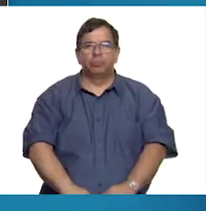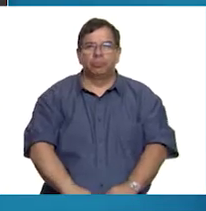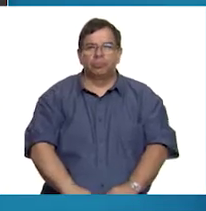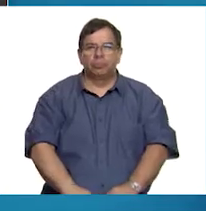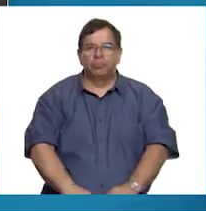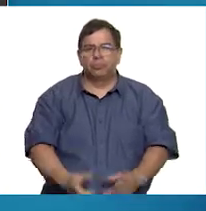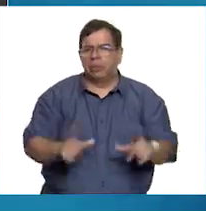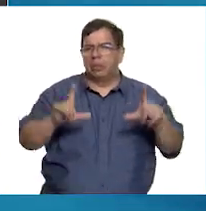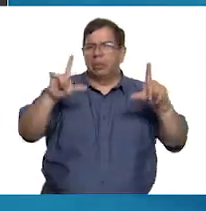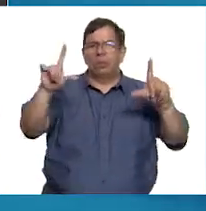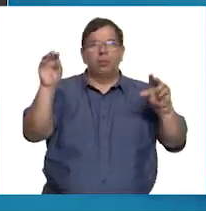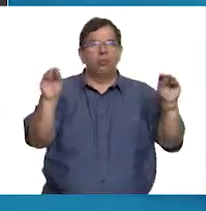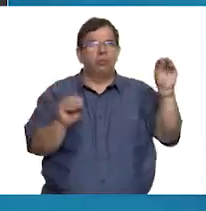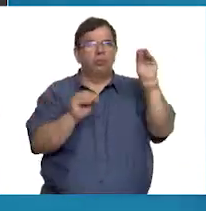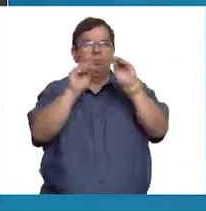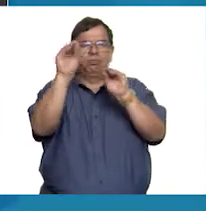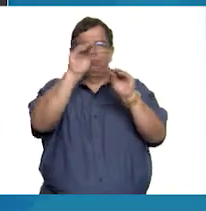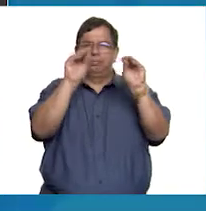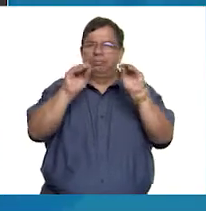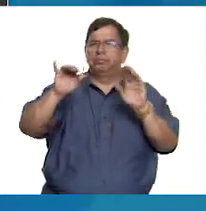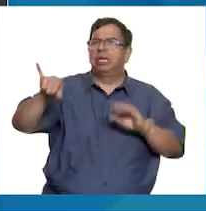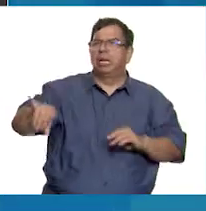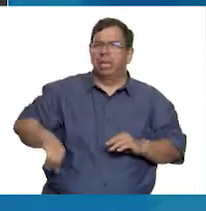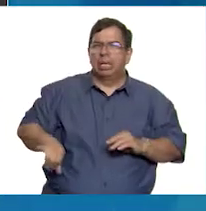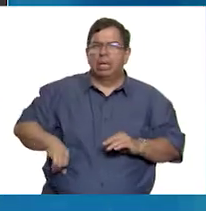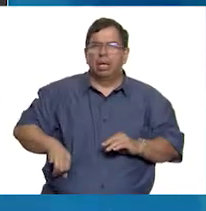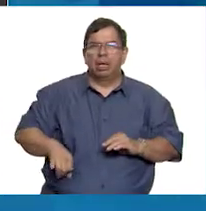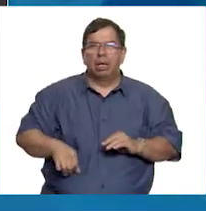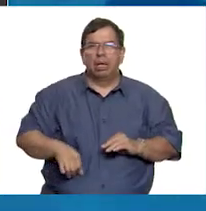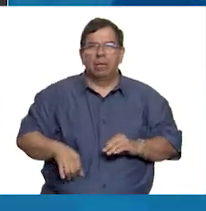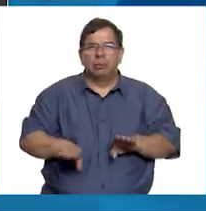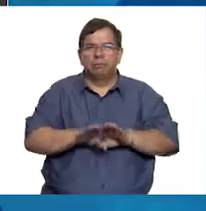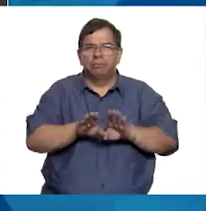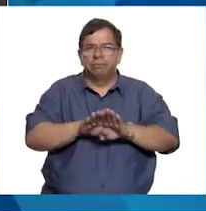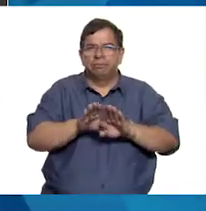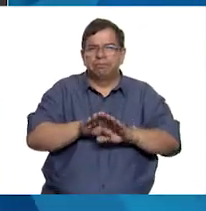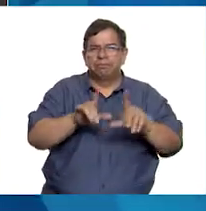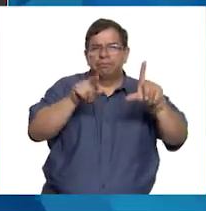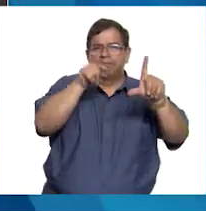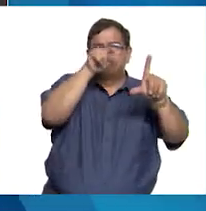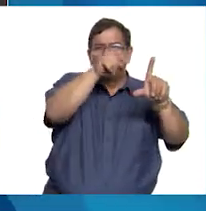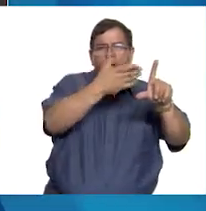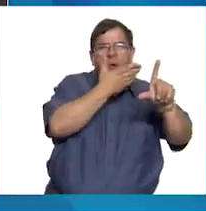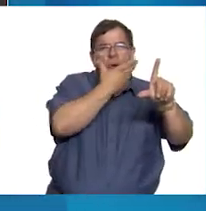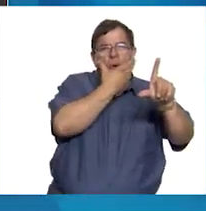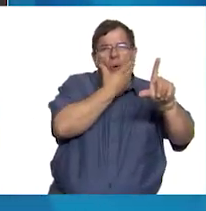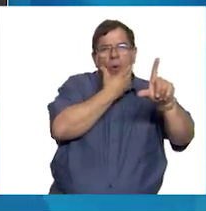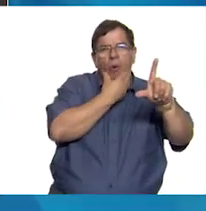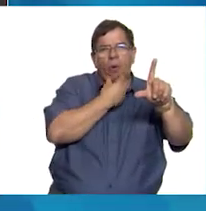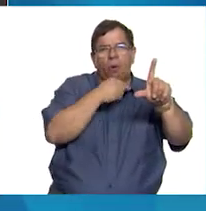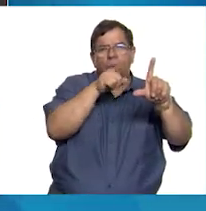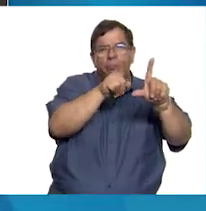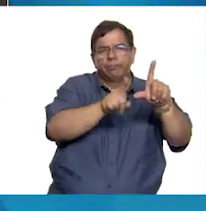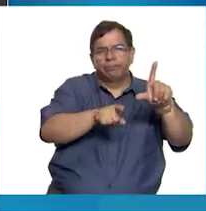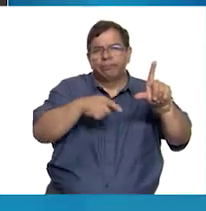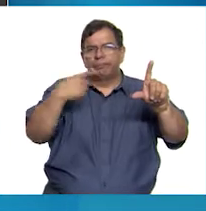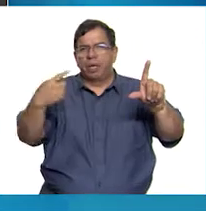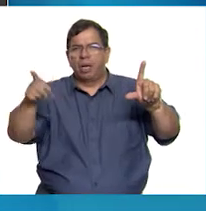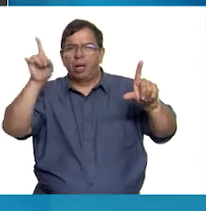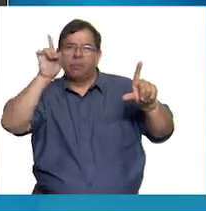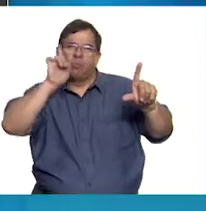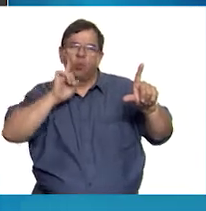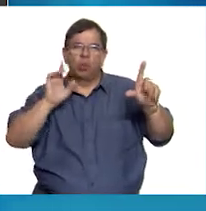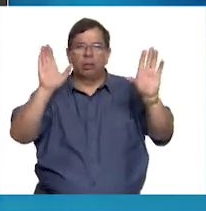alegoría, una composición sumamente interesante porque nos muestra del lado izquierdo la vida del varón y del lado derecho la vida de la mujer.